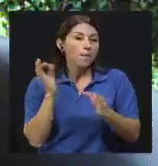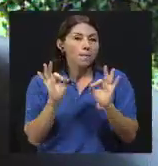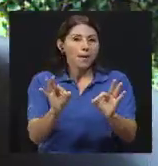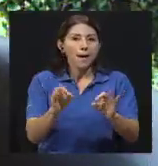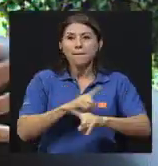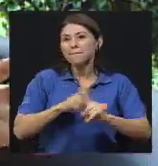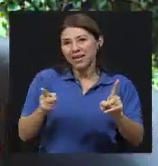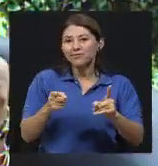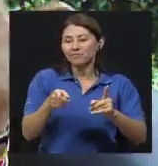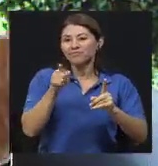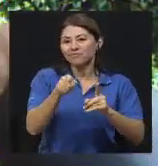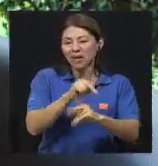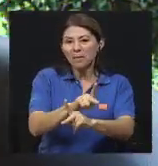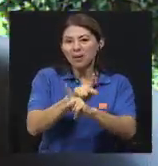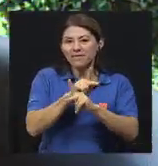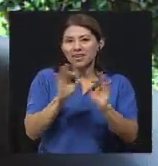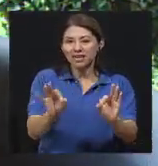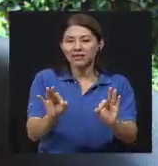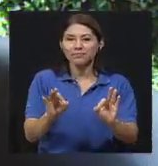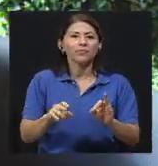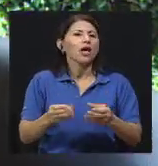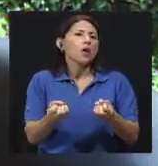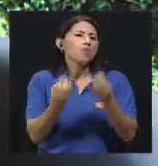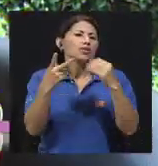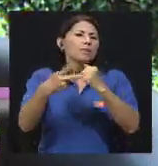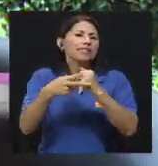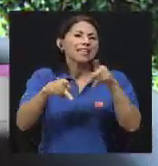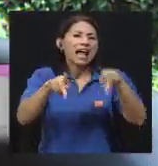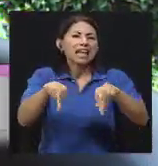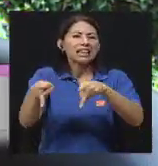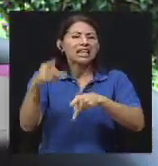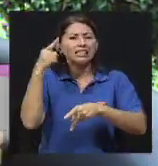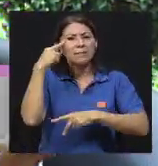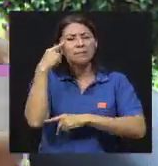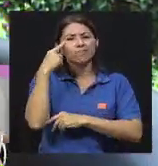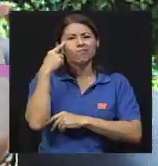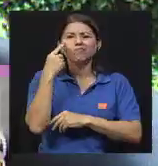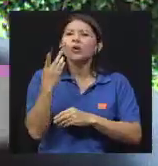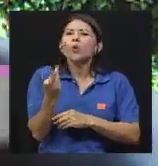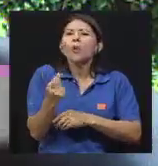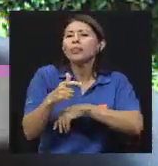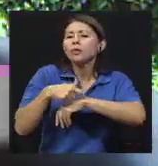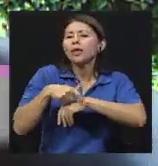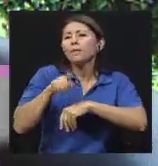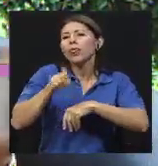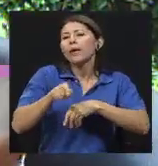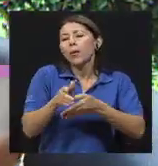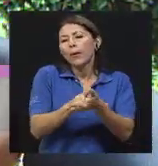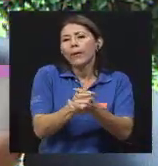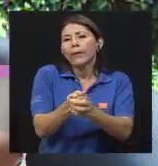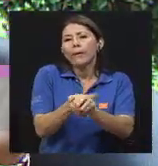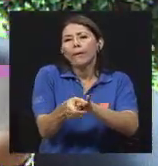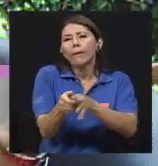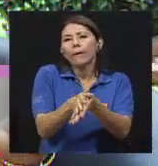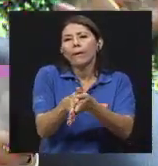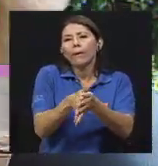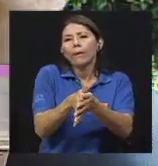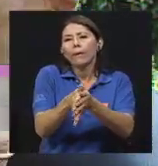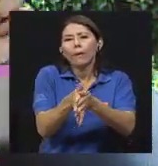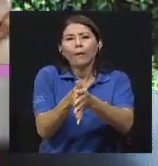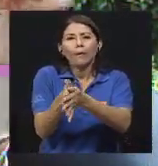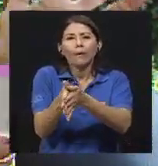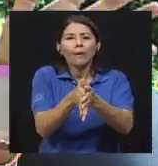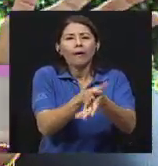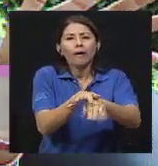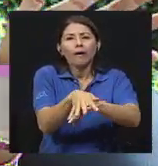mecánica es ideal para ya poder prevenir. La gente muchas veces se pregunta ¿cuánto tengo que durar? Bueno, la gente dice el número